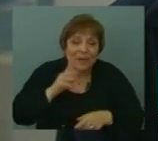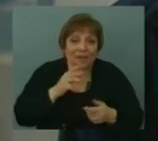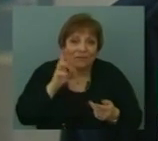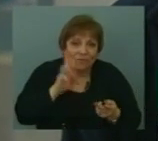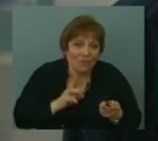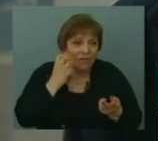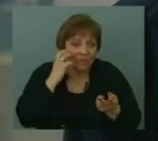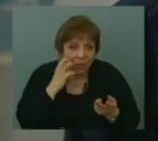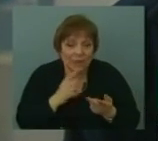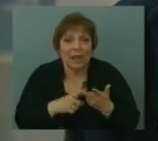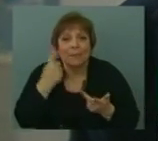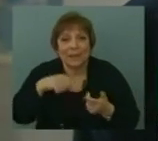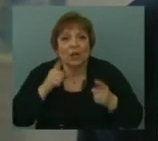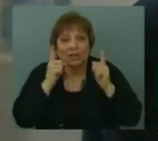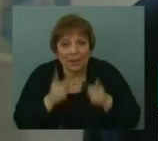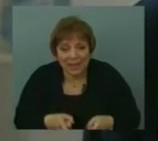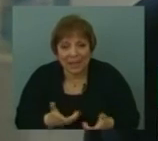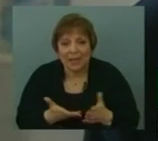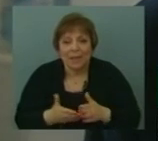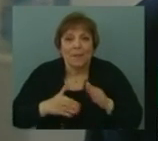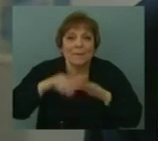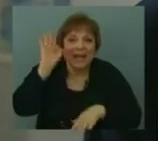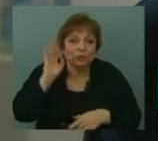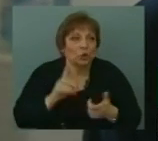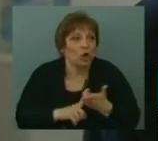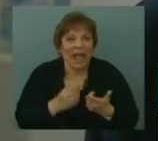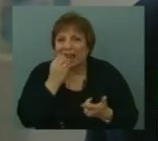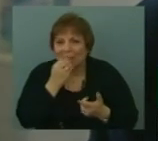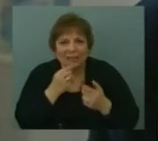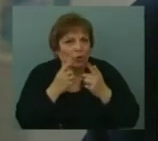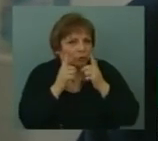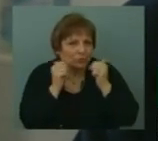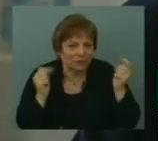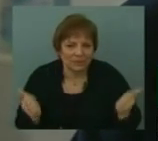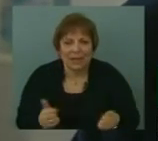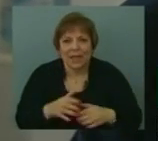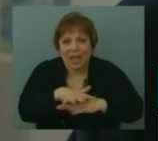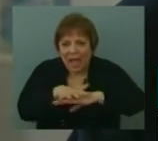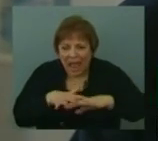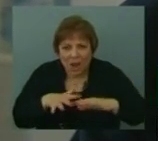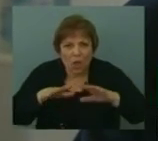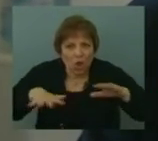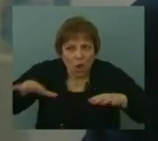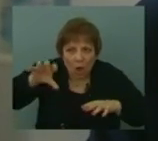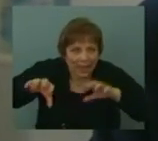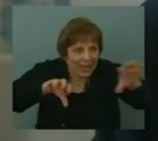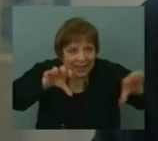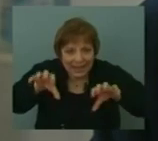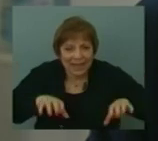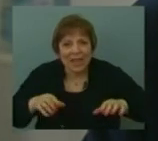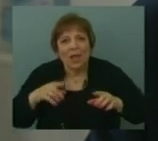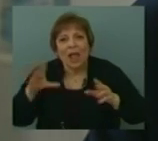pero también va a haber mercado mayorista de todo tipo de alimentos, va a haber áreas logísticas, áreas, zonas de actividades